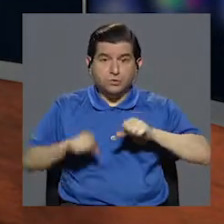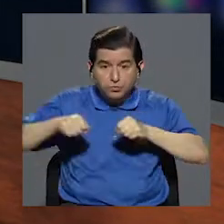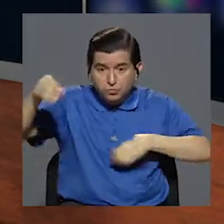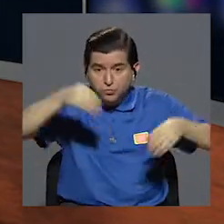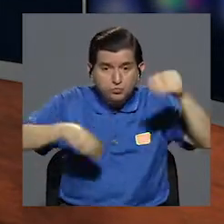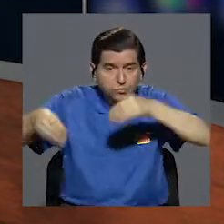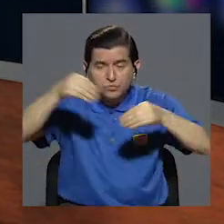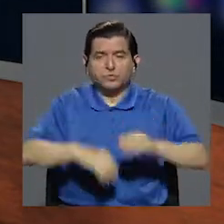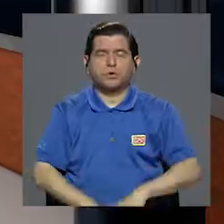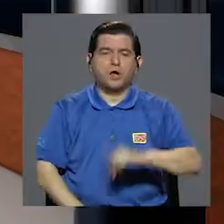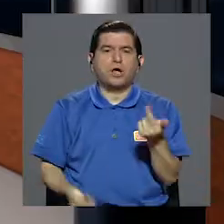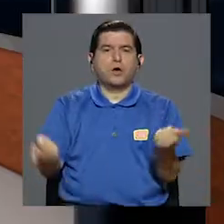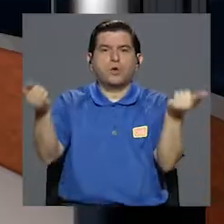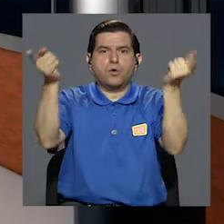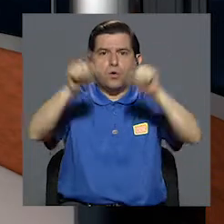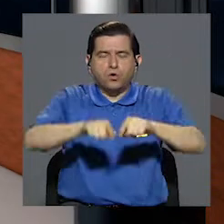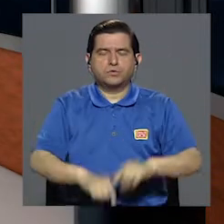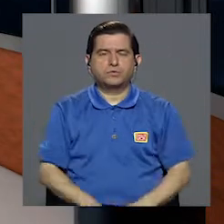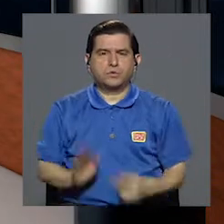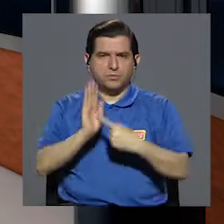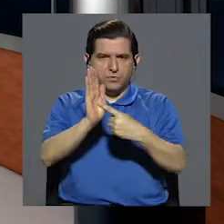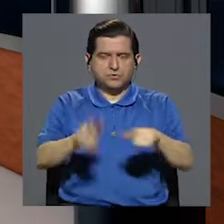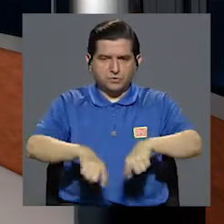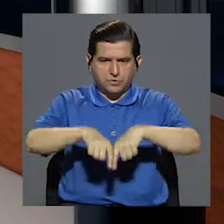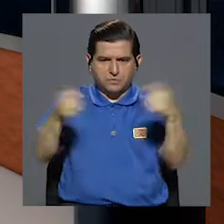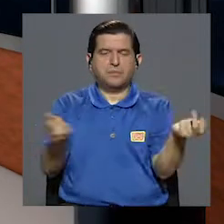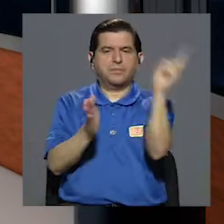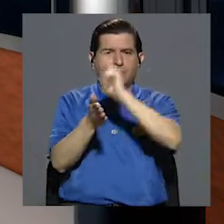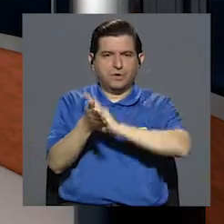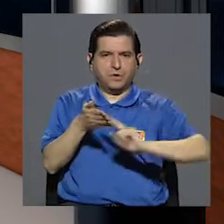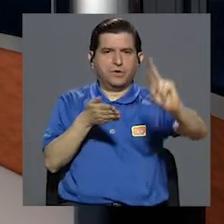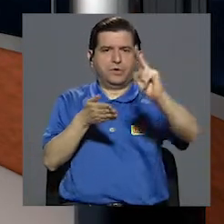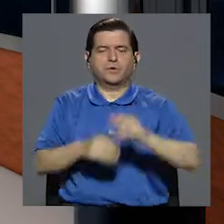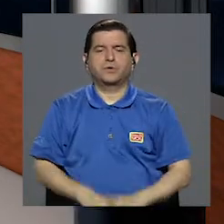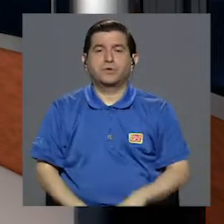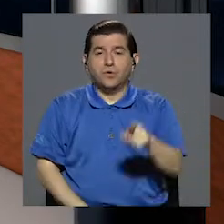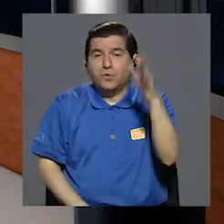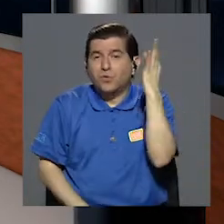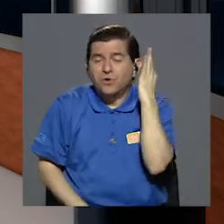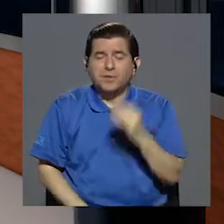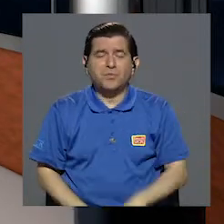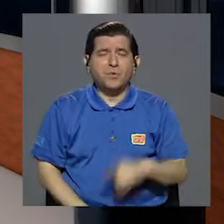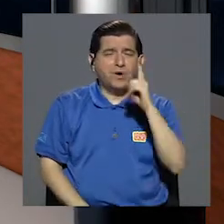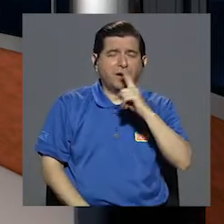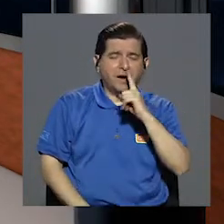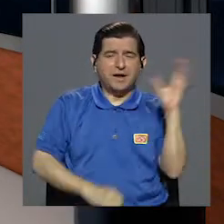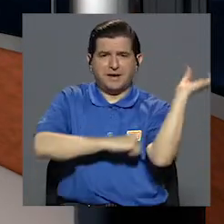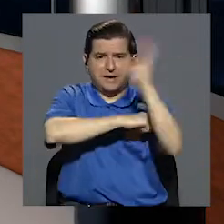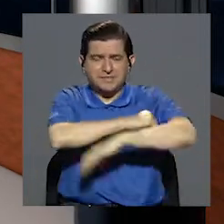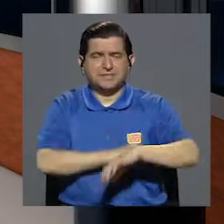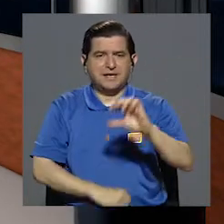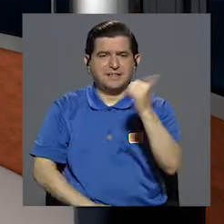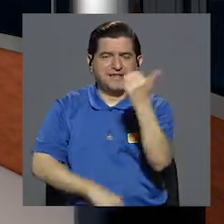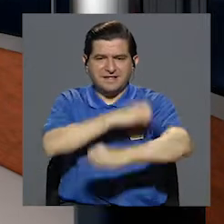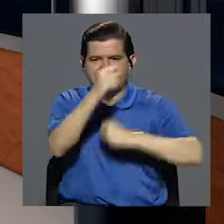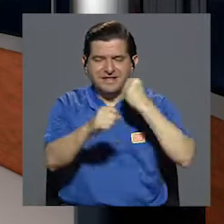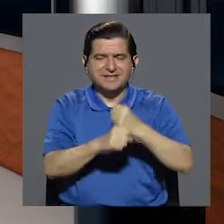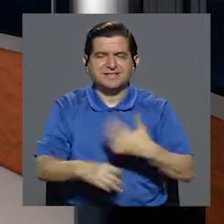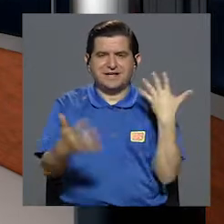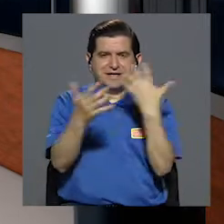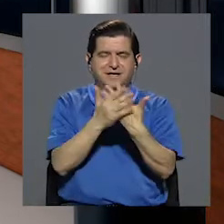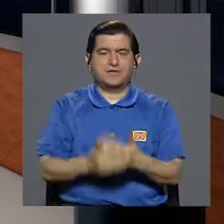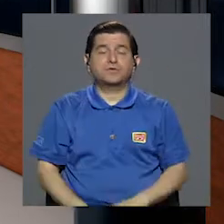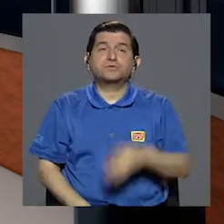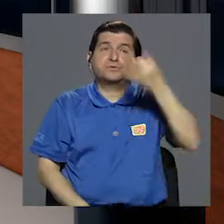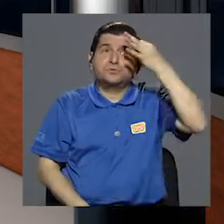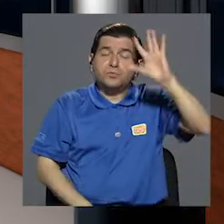en un supermercado. En otro caso, dado a conocer por el semanario Universidad, una mujer prostituta fue condenada a 10